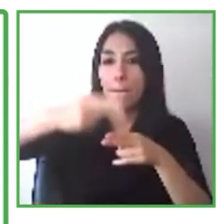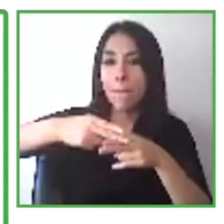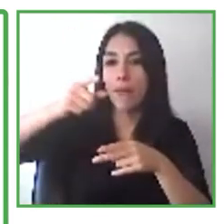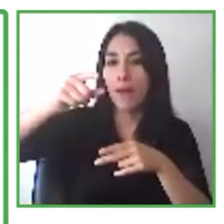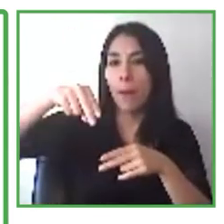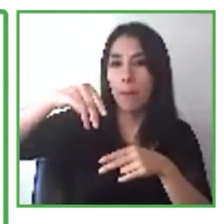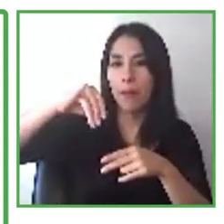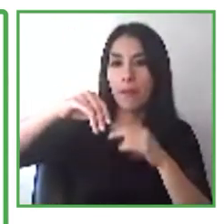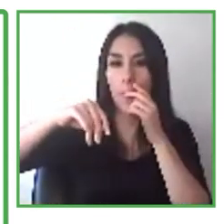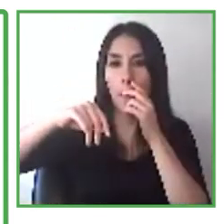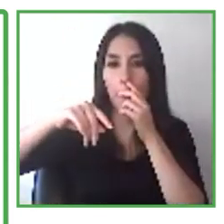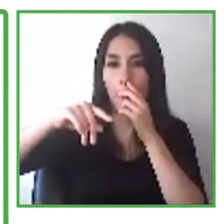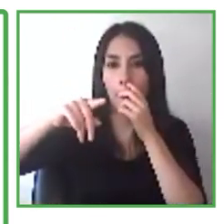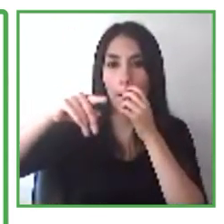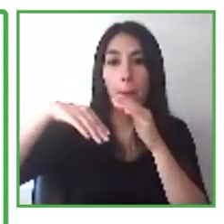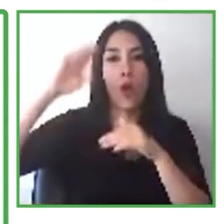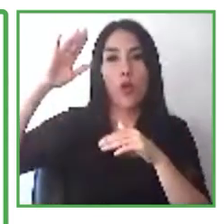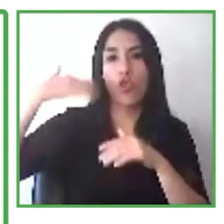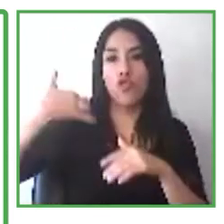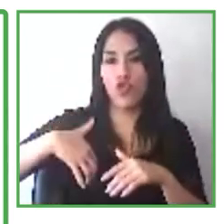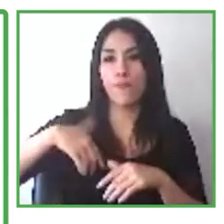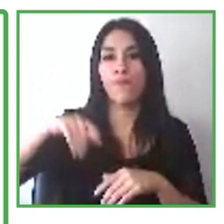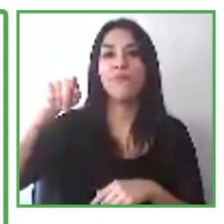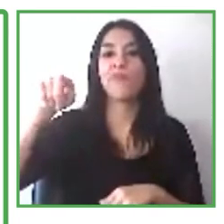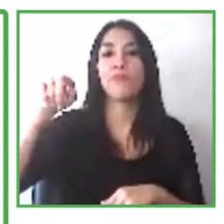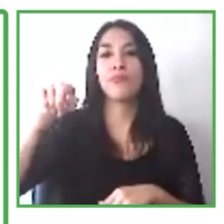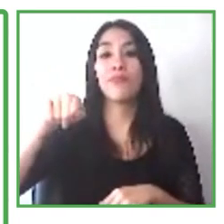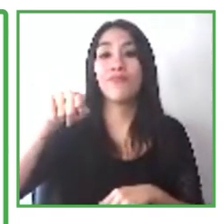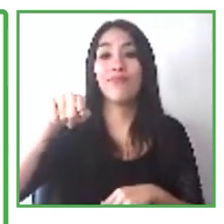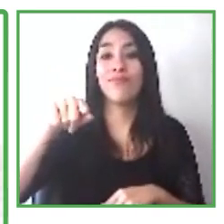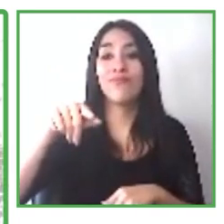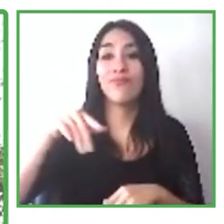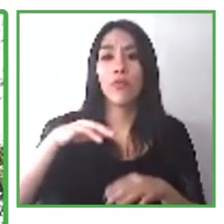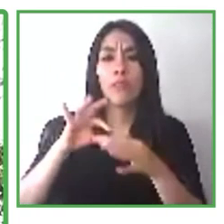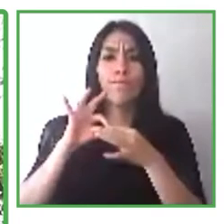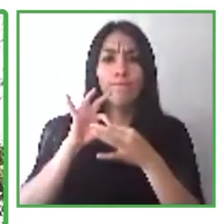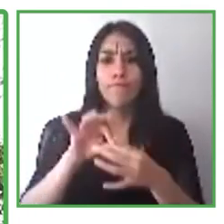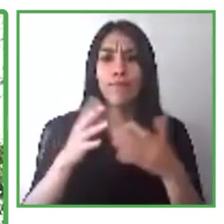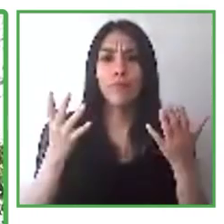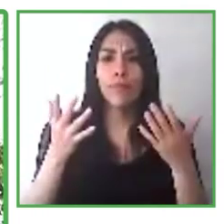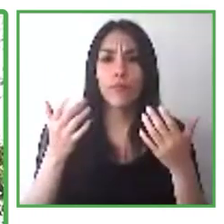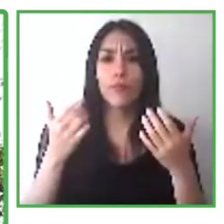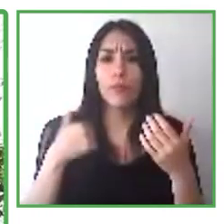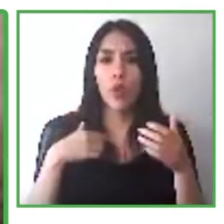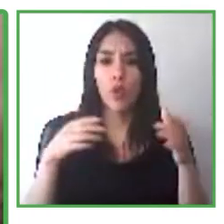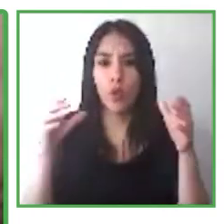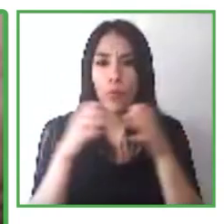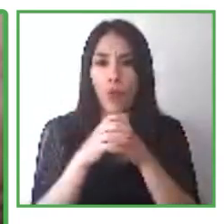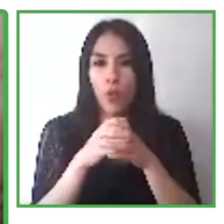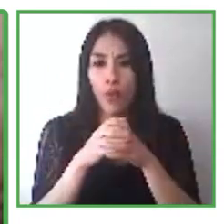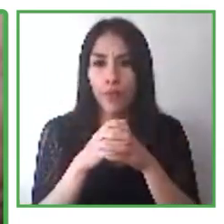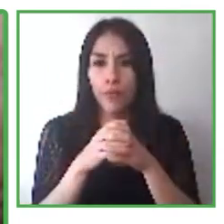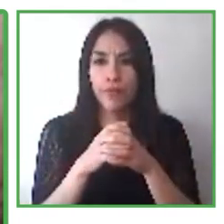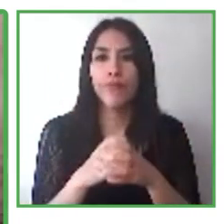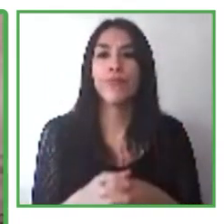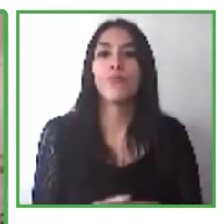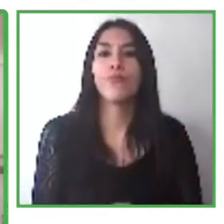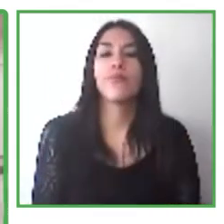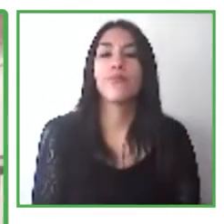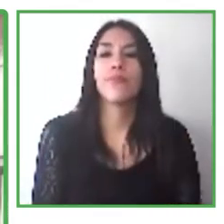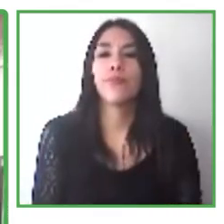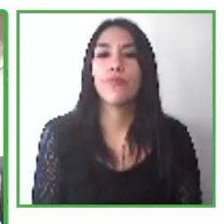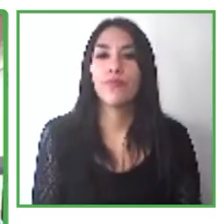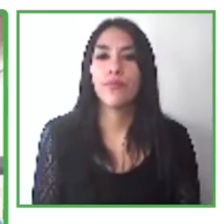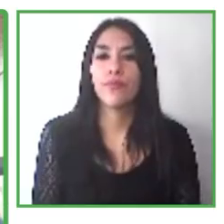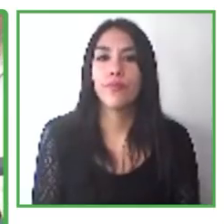Y esto es en sociedad con nuestra organización CILSA. La computación desde muy chico. La verdad, nunca